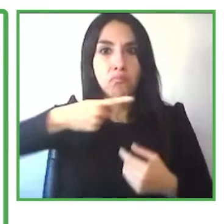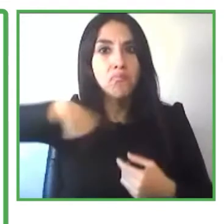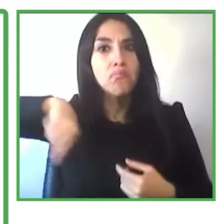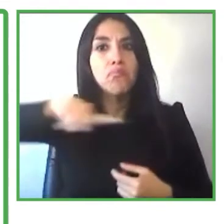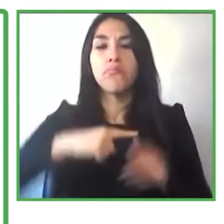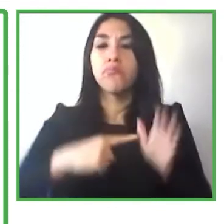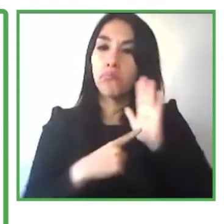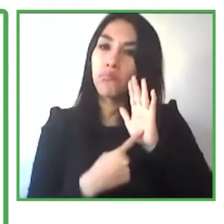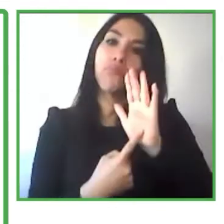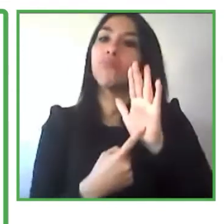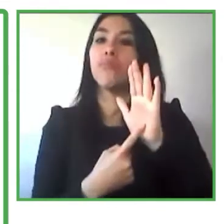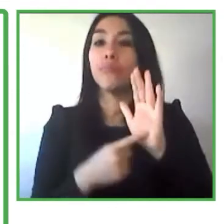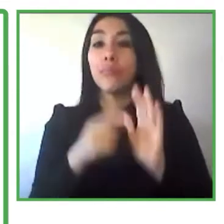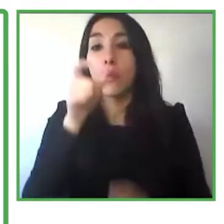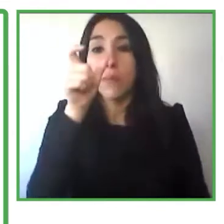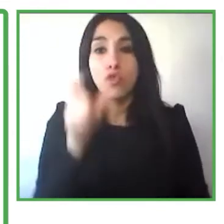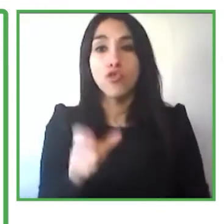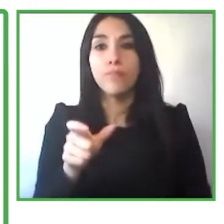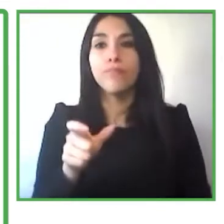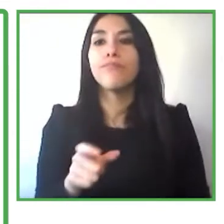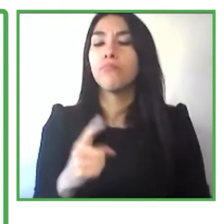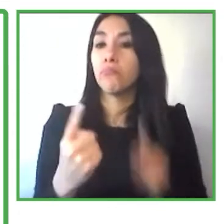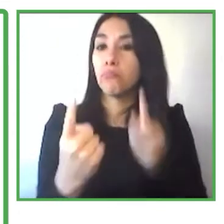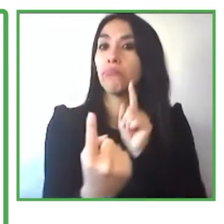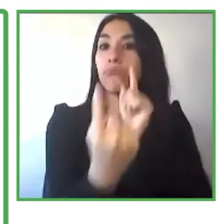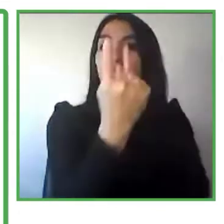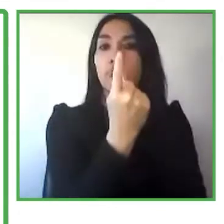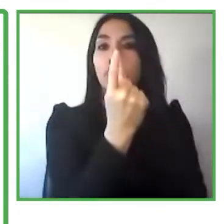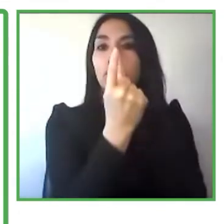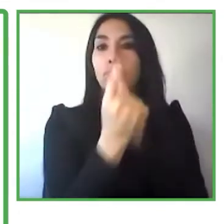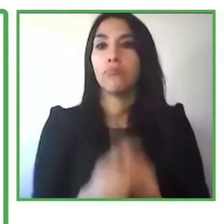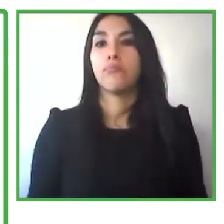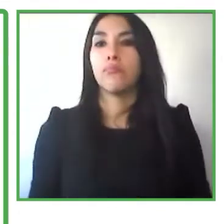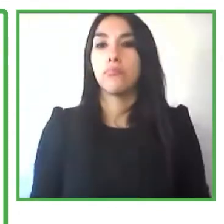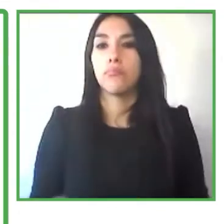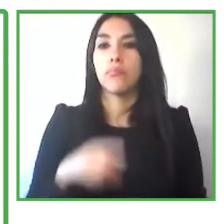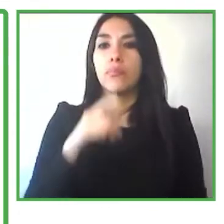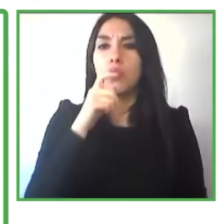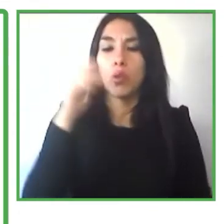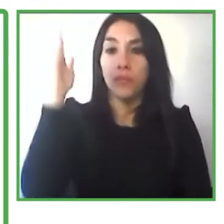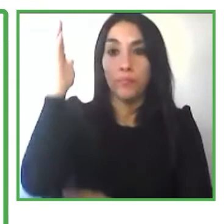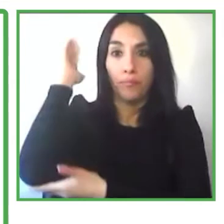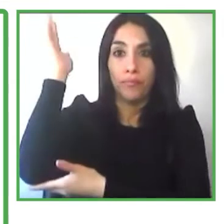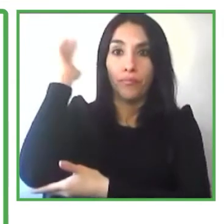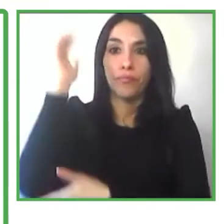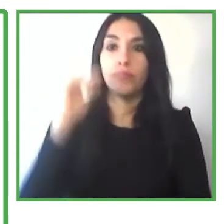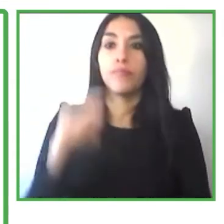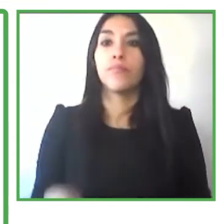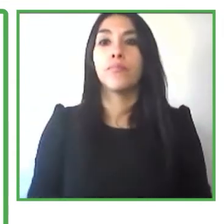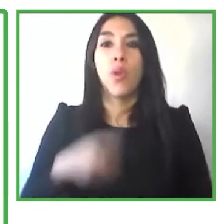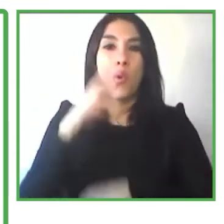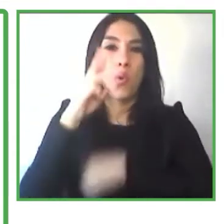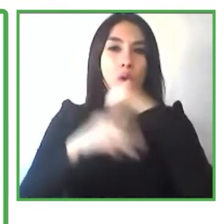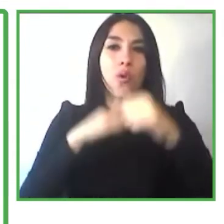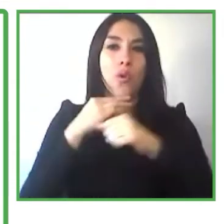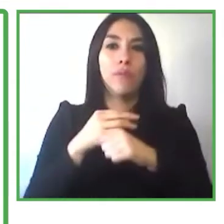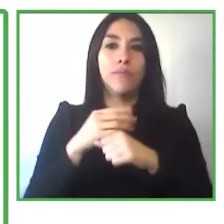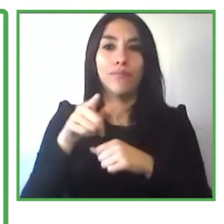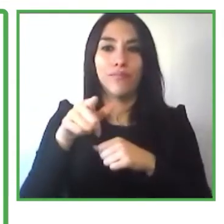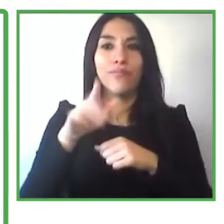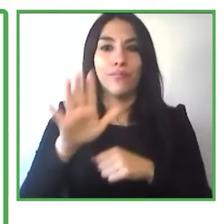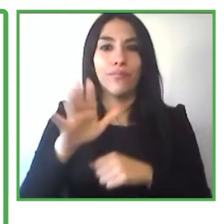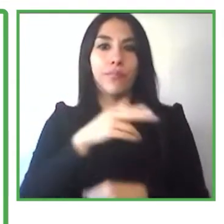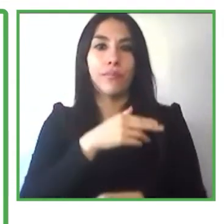tendremos conferencias globales aquí en Suiza donde tenemos las oficinas generales de la OIT pero también vamos a